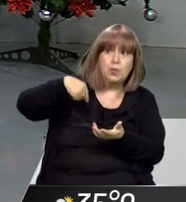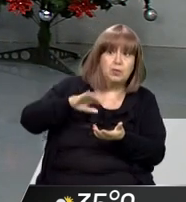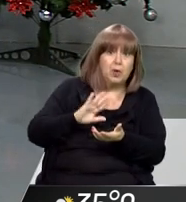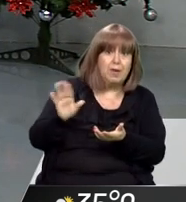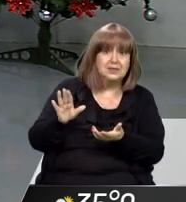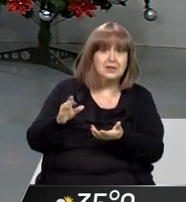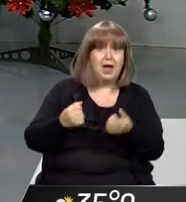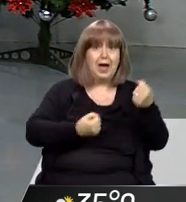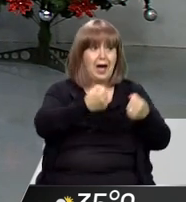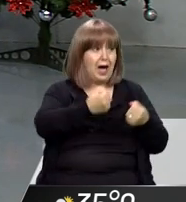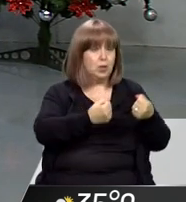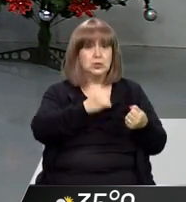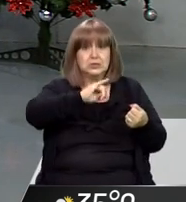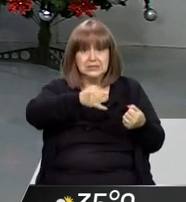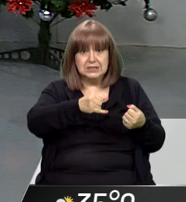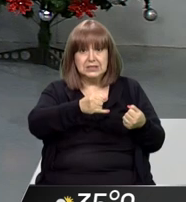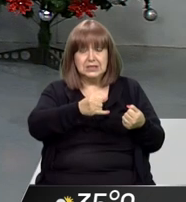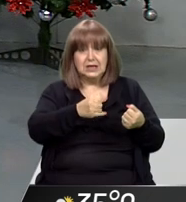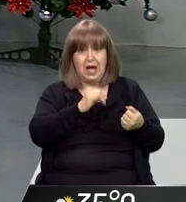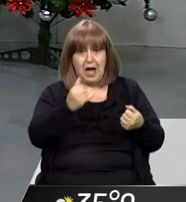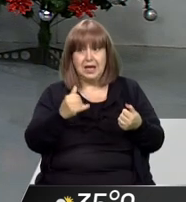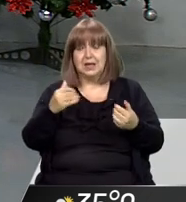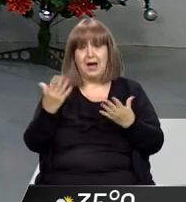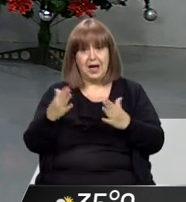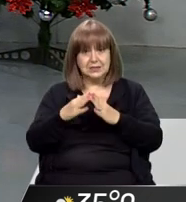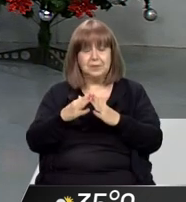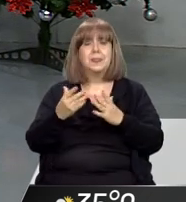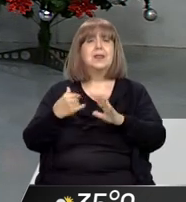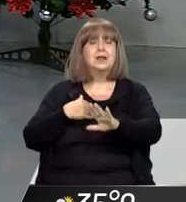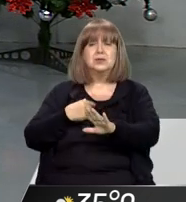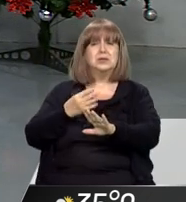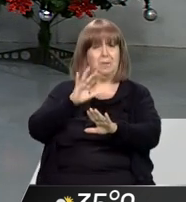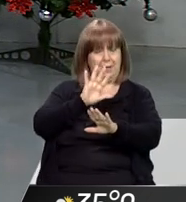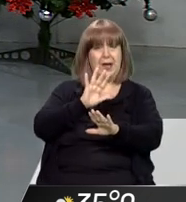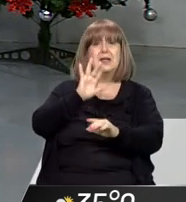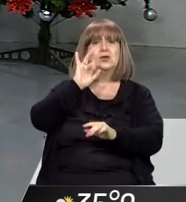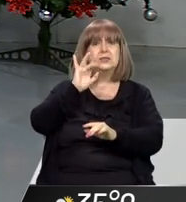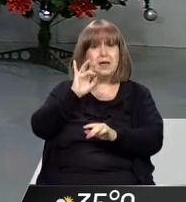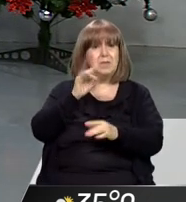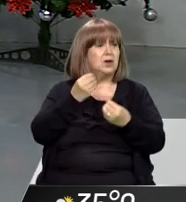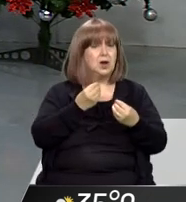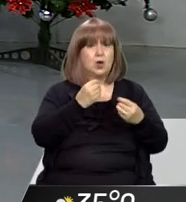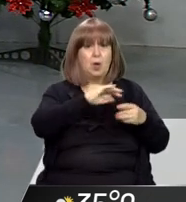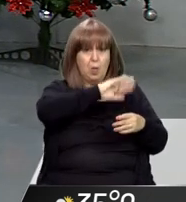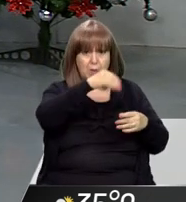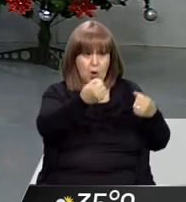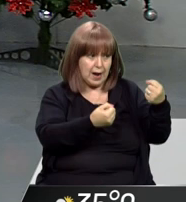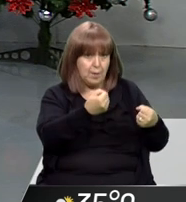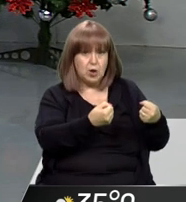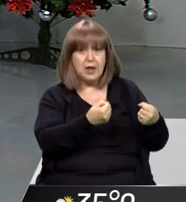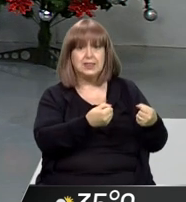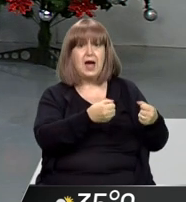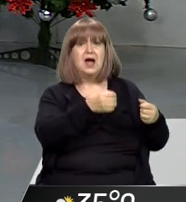habían encontrado la camioneta. Puedo volver un poquito a esto que dijiste recién, el miércoles se encuentra en la camioneta que tenía cambios, tenía manchas de sangre, digo cambios,